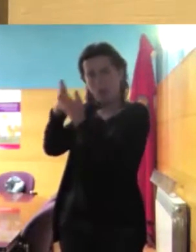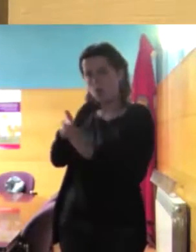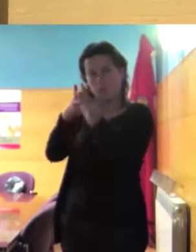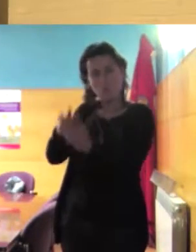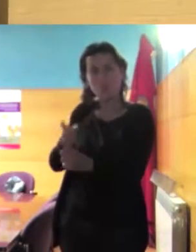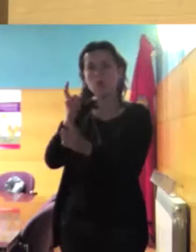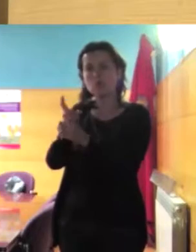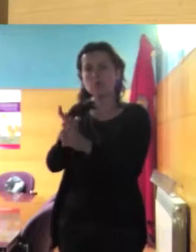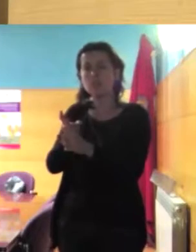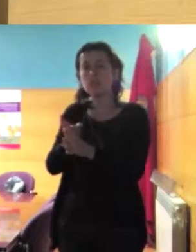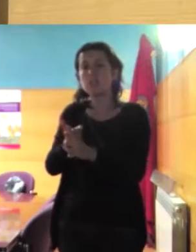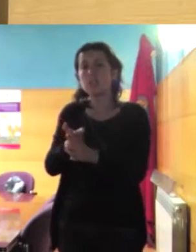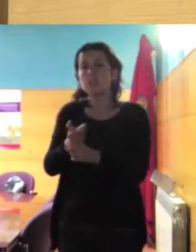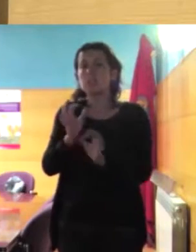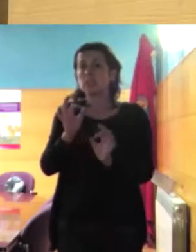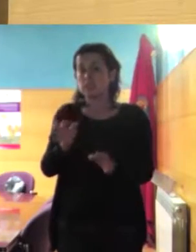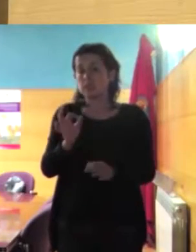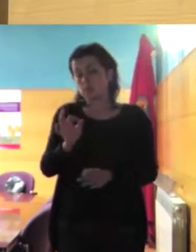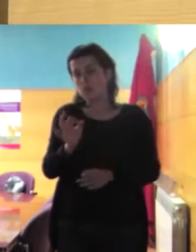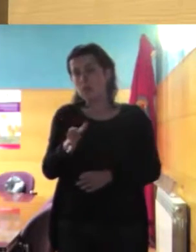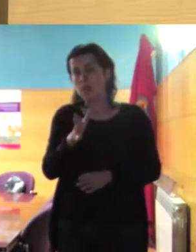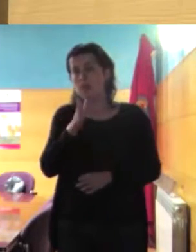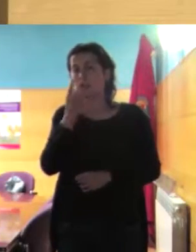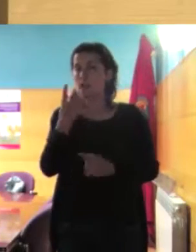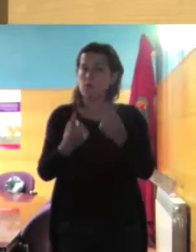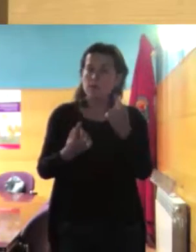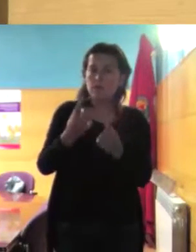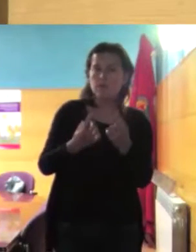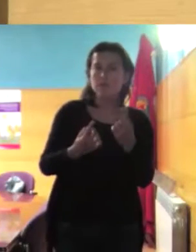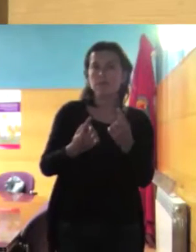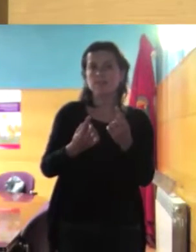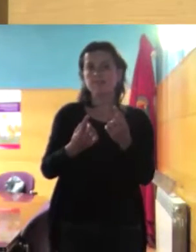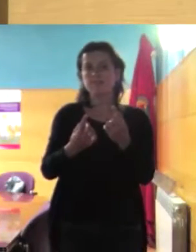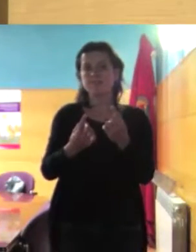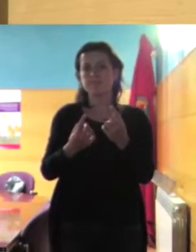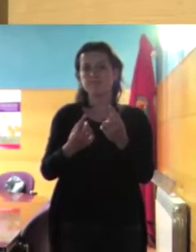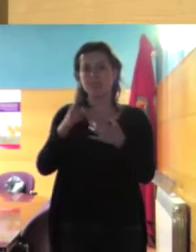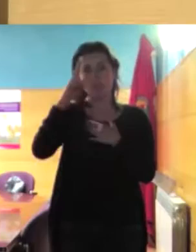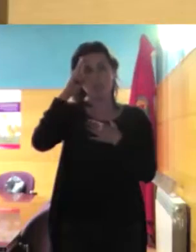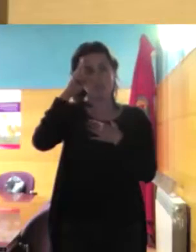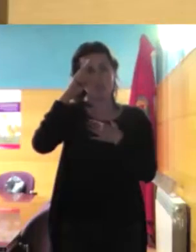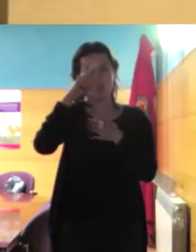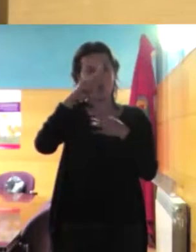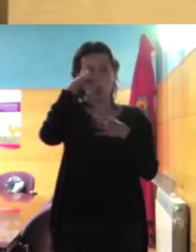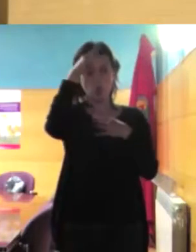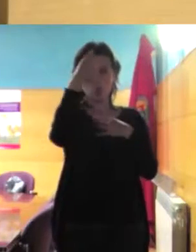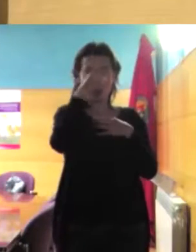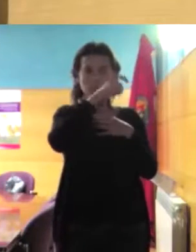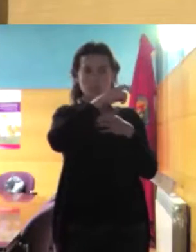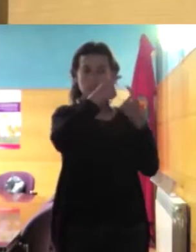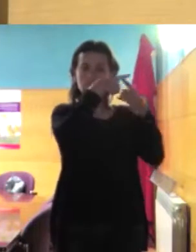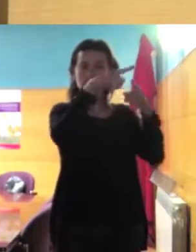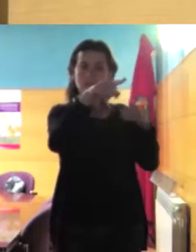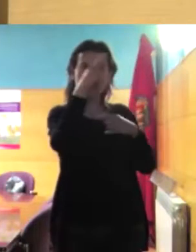que a veces no se ha explicado demasiado bien cómo se entiende el respeto hacia otras culturas diferentes y se ha